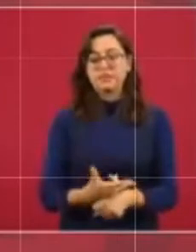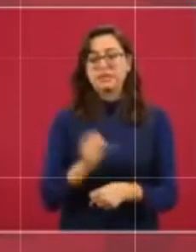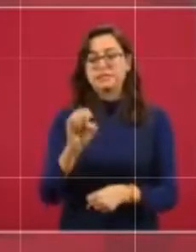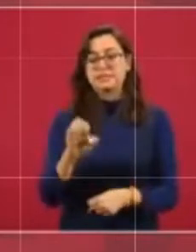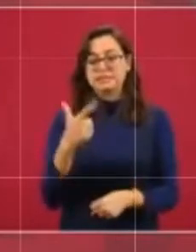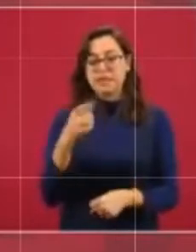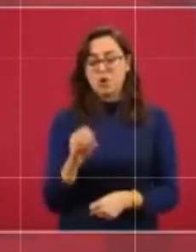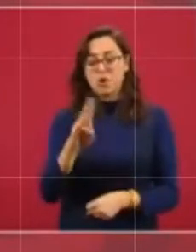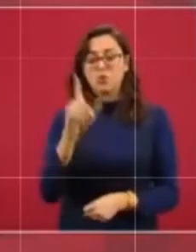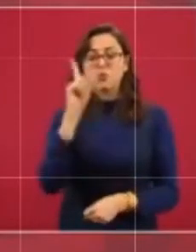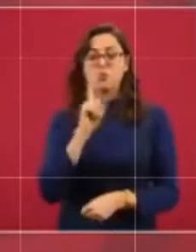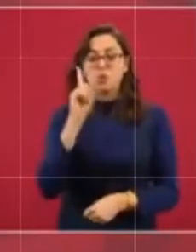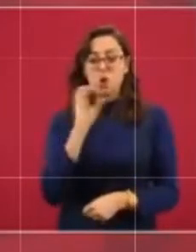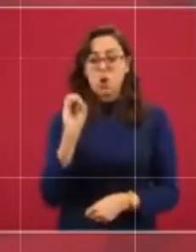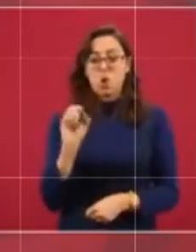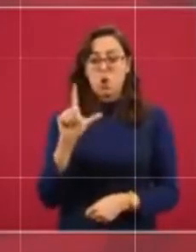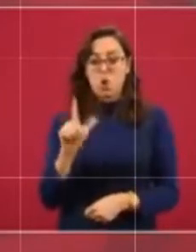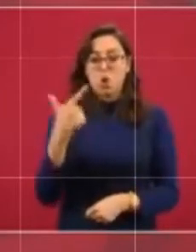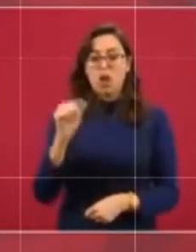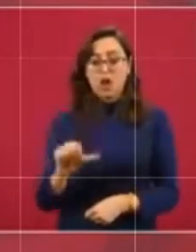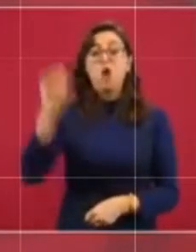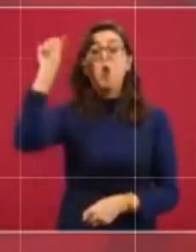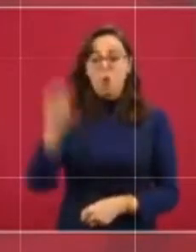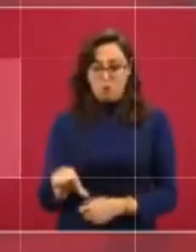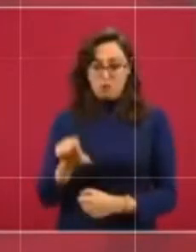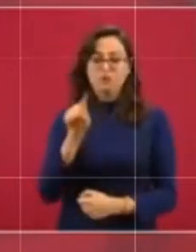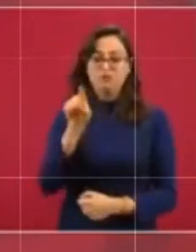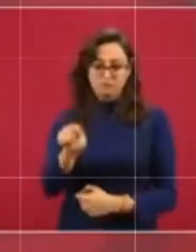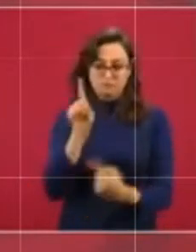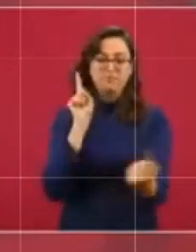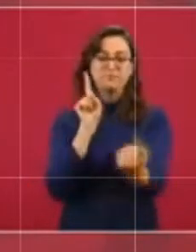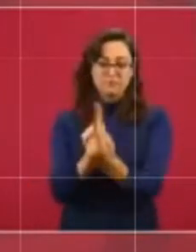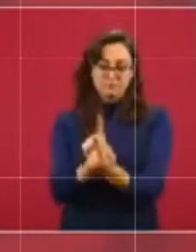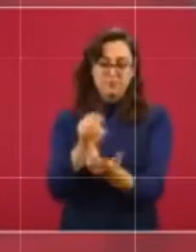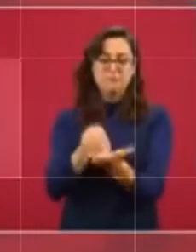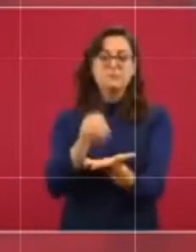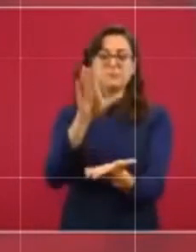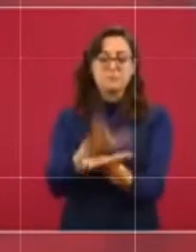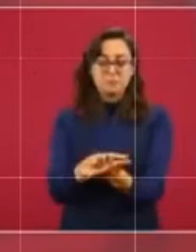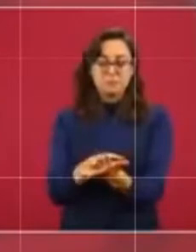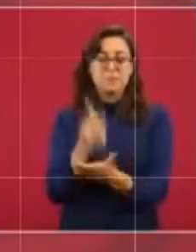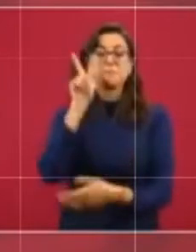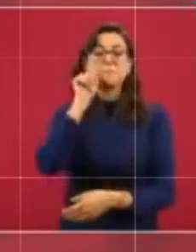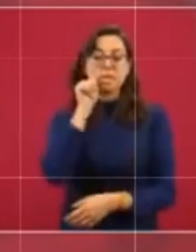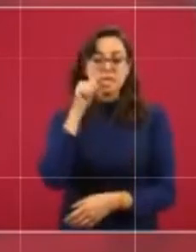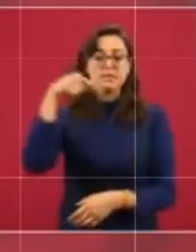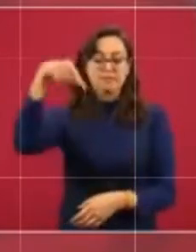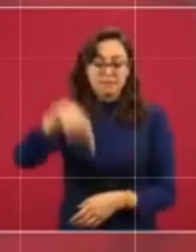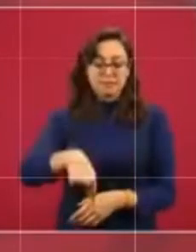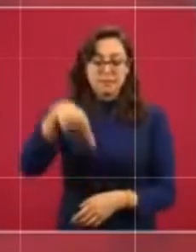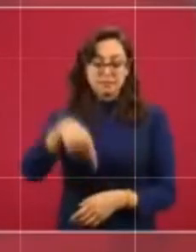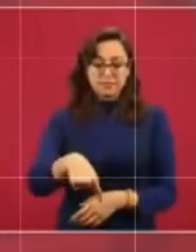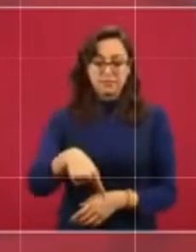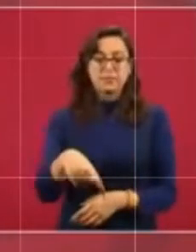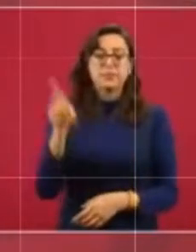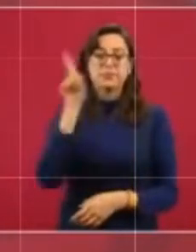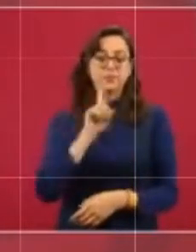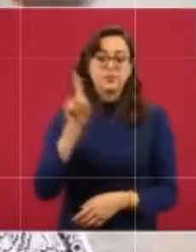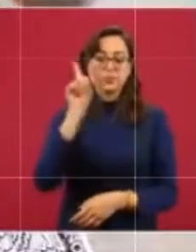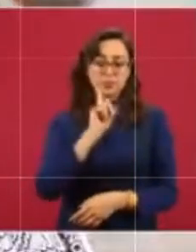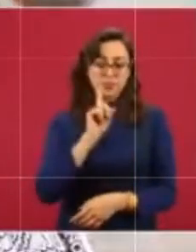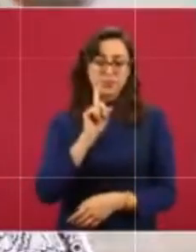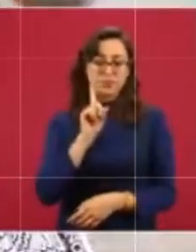Olga Sánchez Correr. Hoy te atiende. Y mañana, aquí, ella y